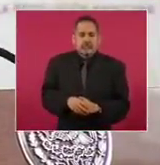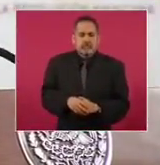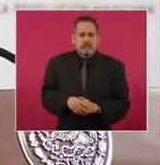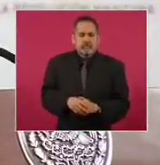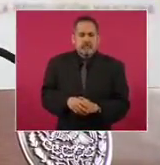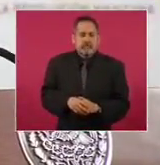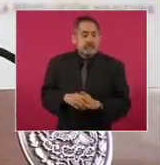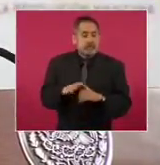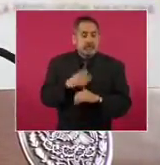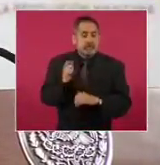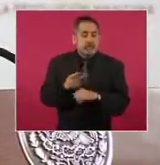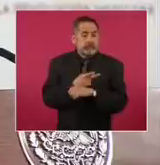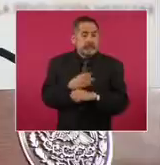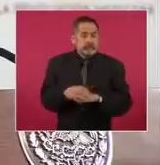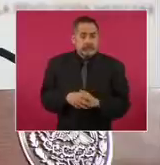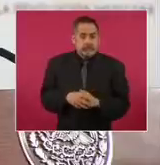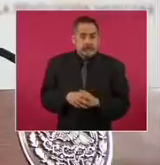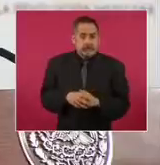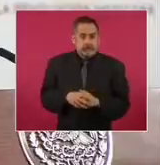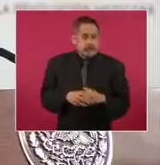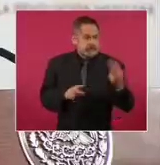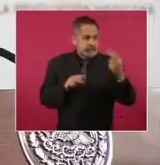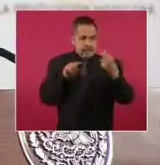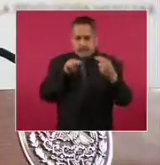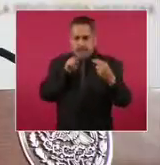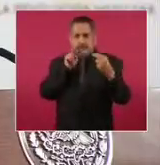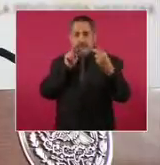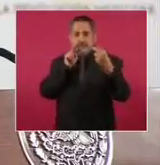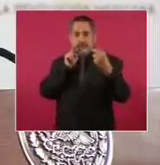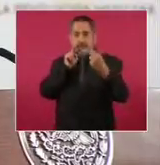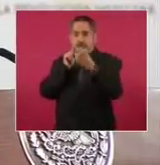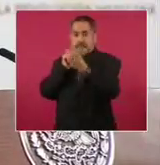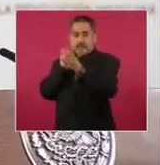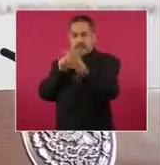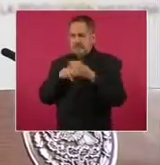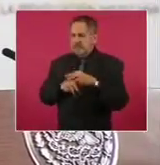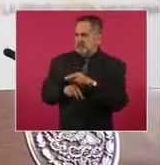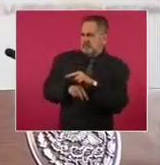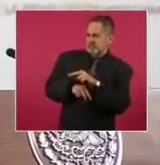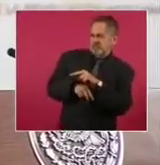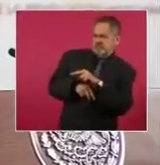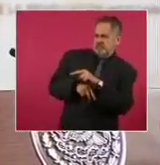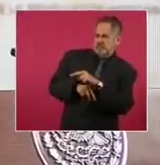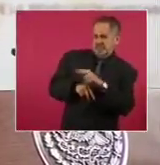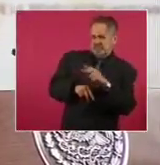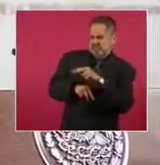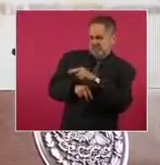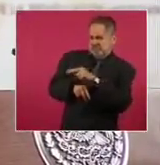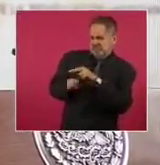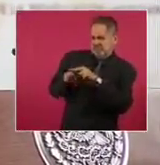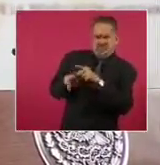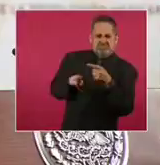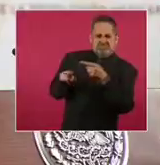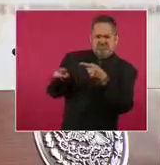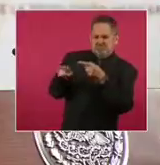porque las miradas eran como alfileres.